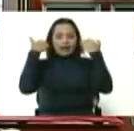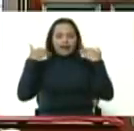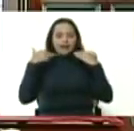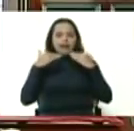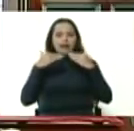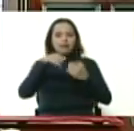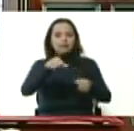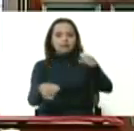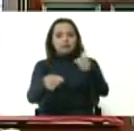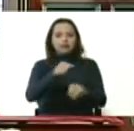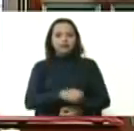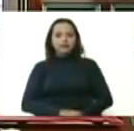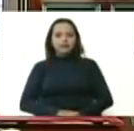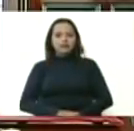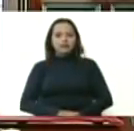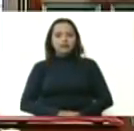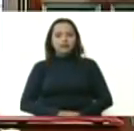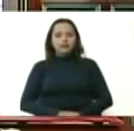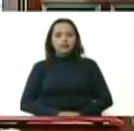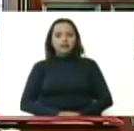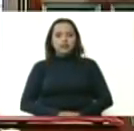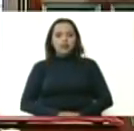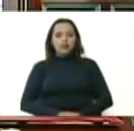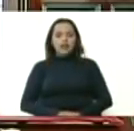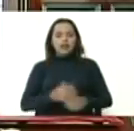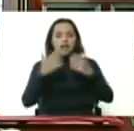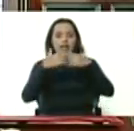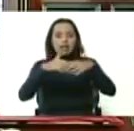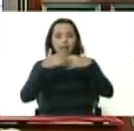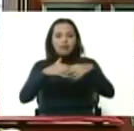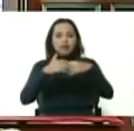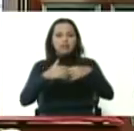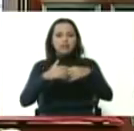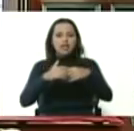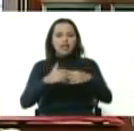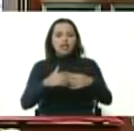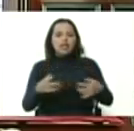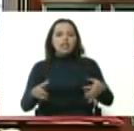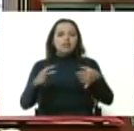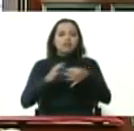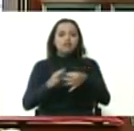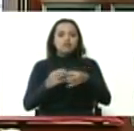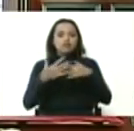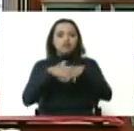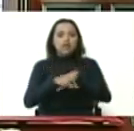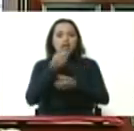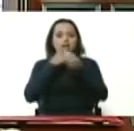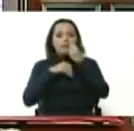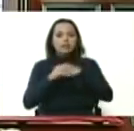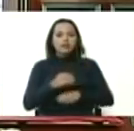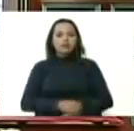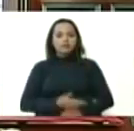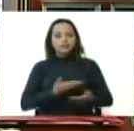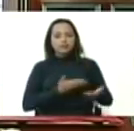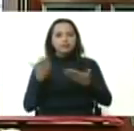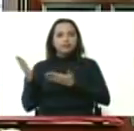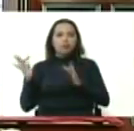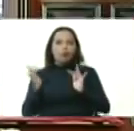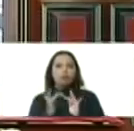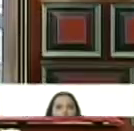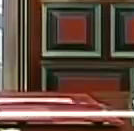de Villegas en Barquisimeto en la empresa industrias integradas de alimentos Inalza adelante compañera gobernadora